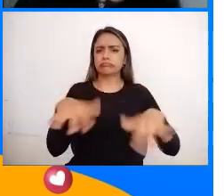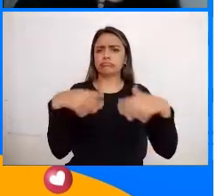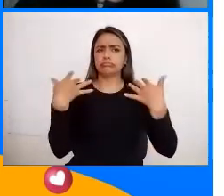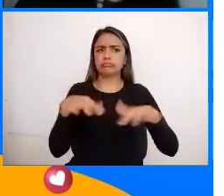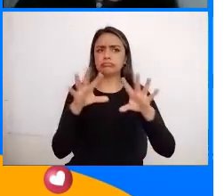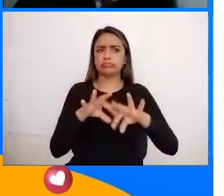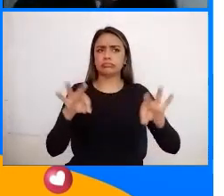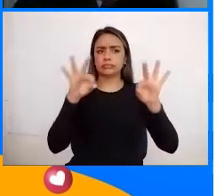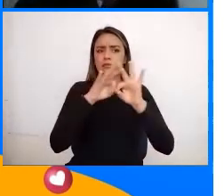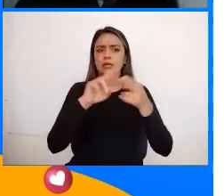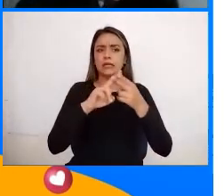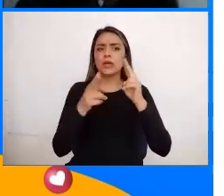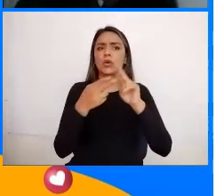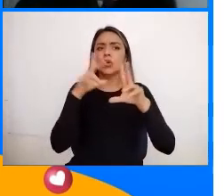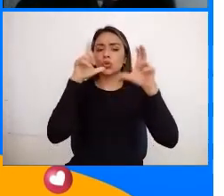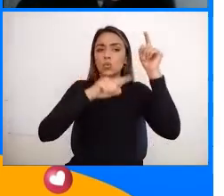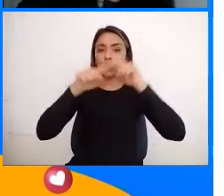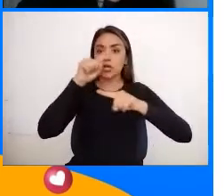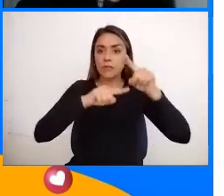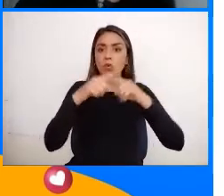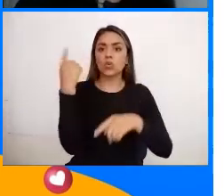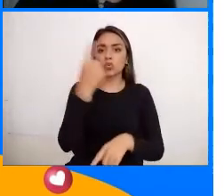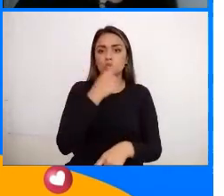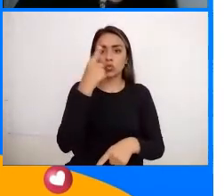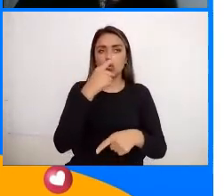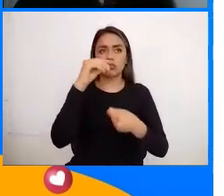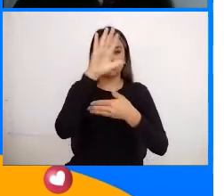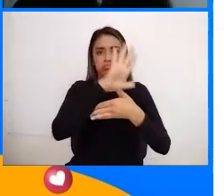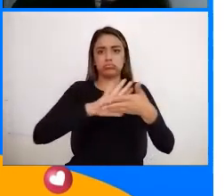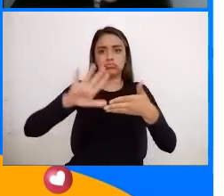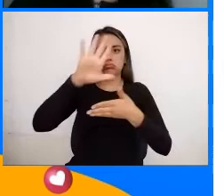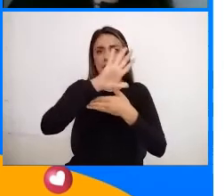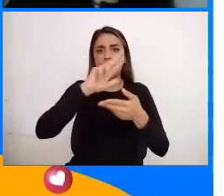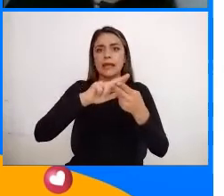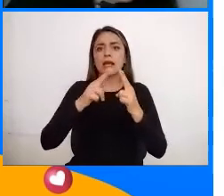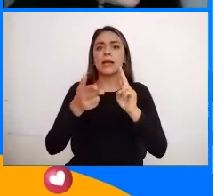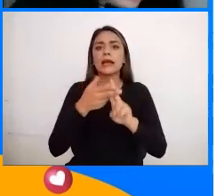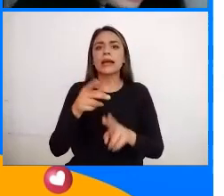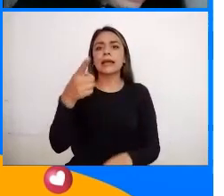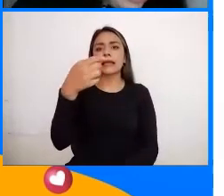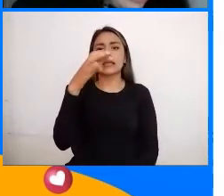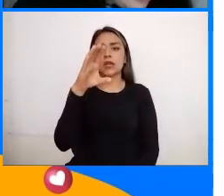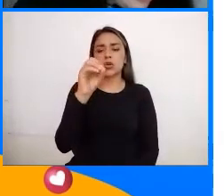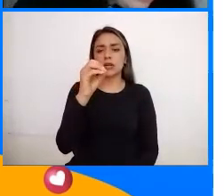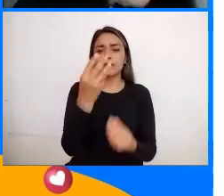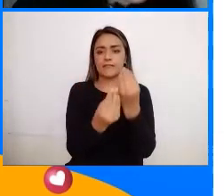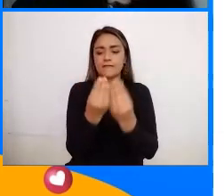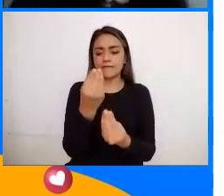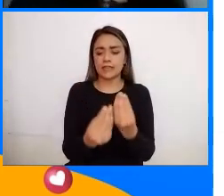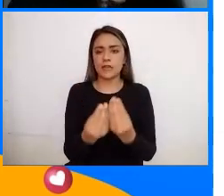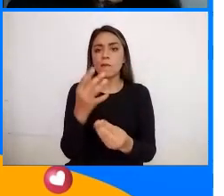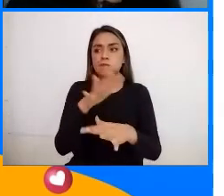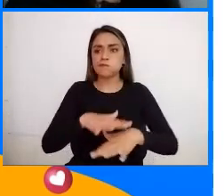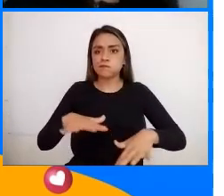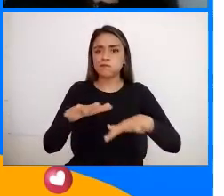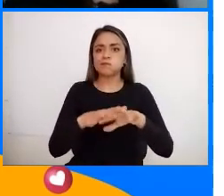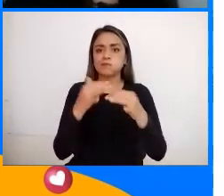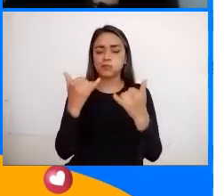No solo Para el turismo Sino para la geografía ¿Sí? Hay algo que se llama Geografía turística Y